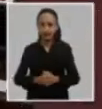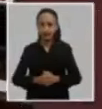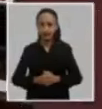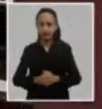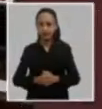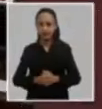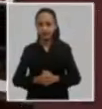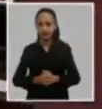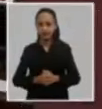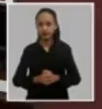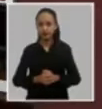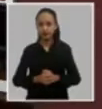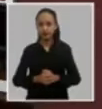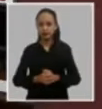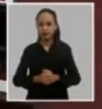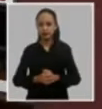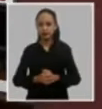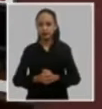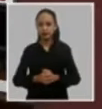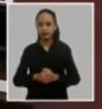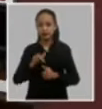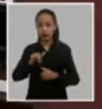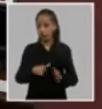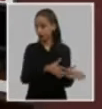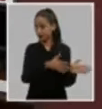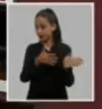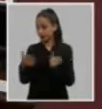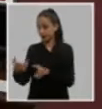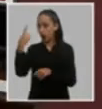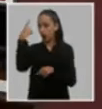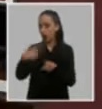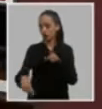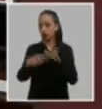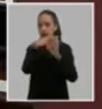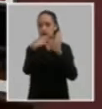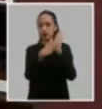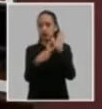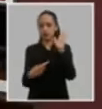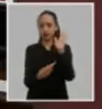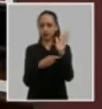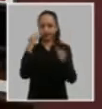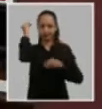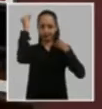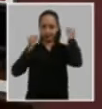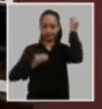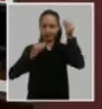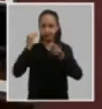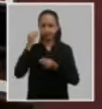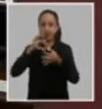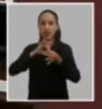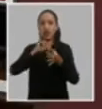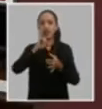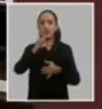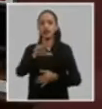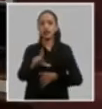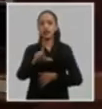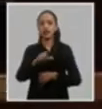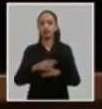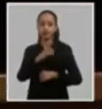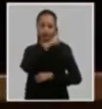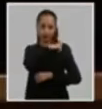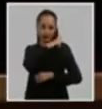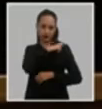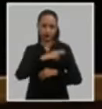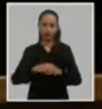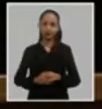y ahora procede para la siguiente resolución el compañero Alejandro Gil general de ejército